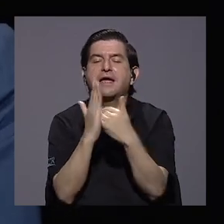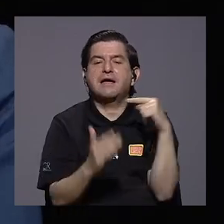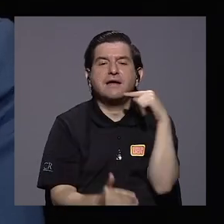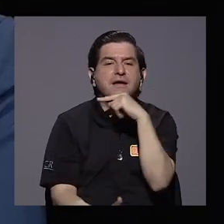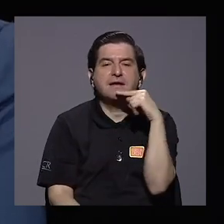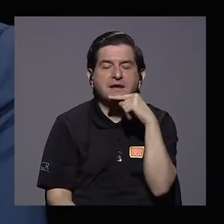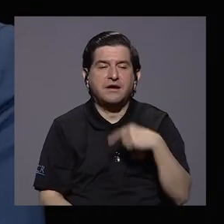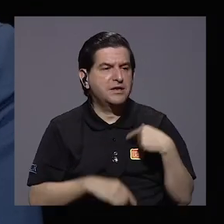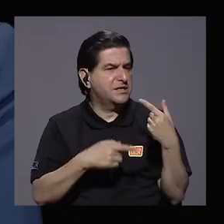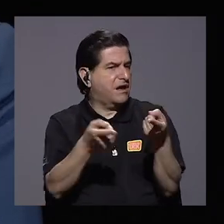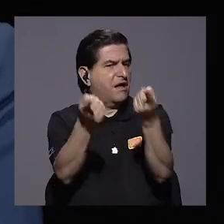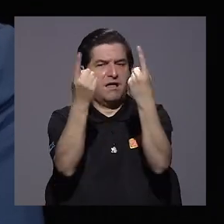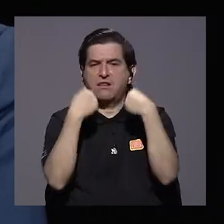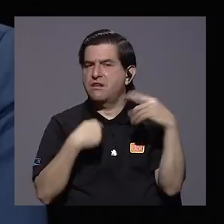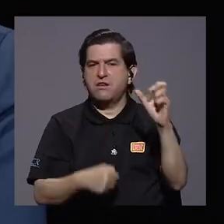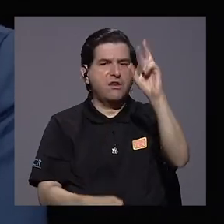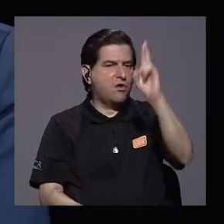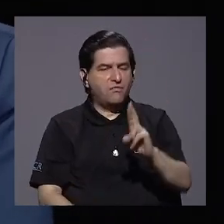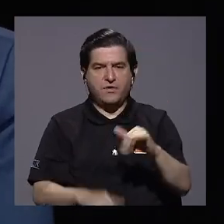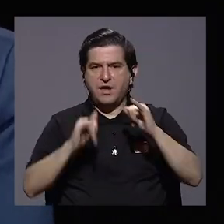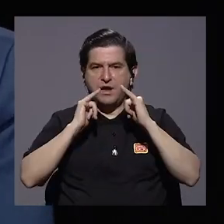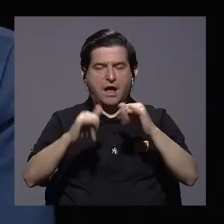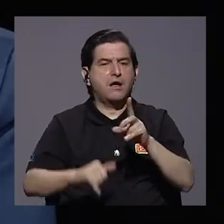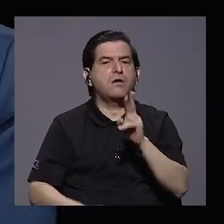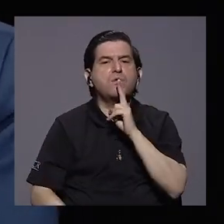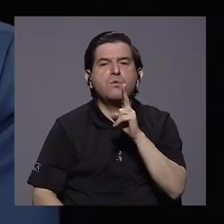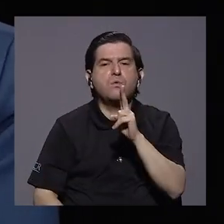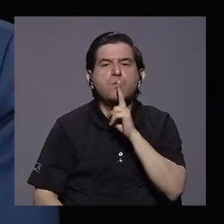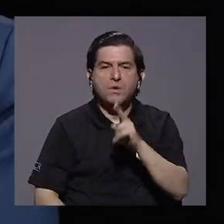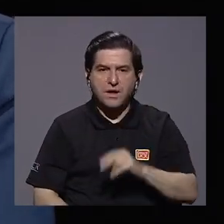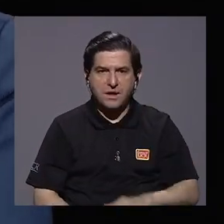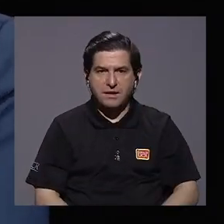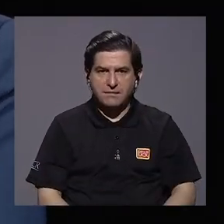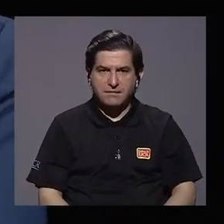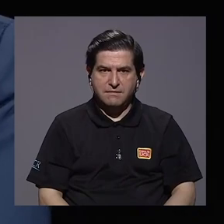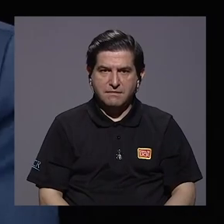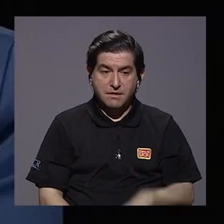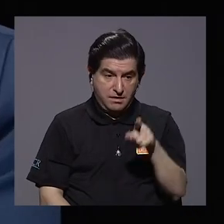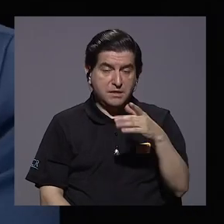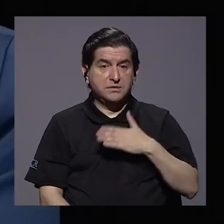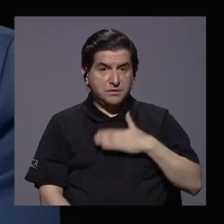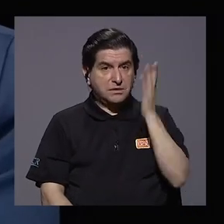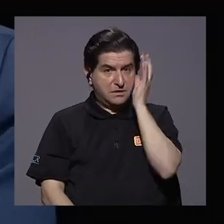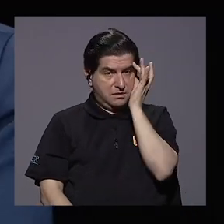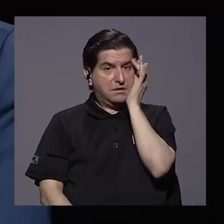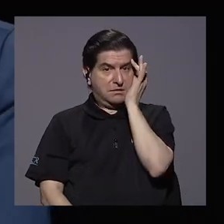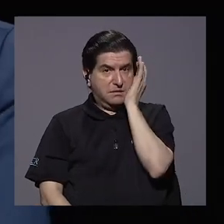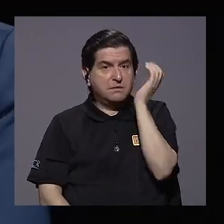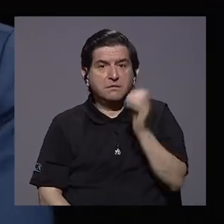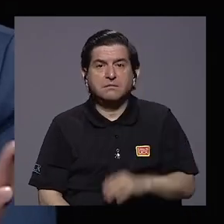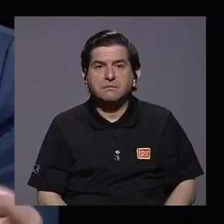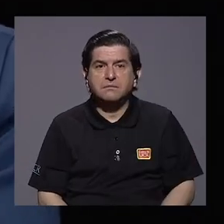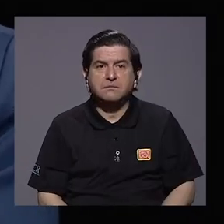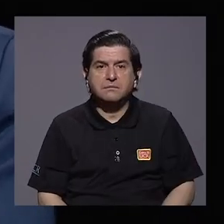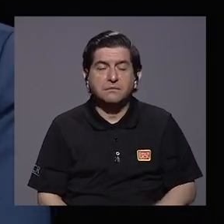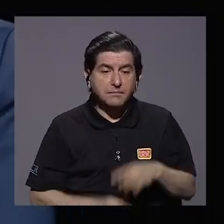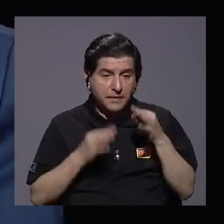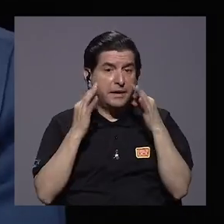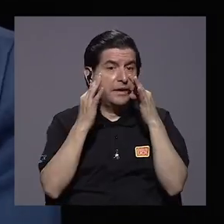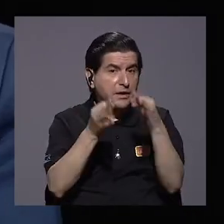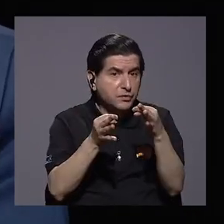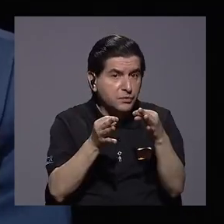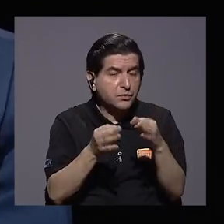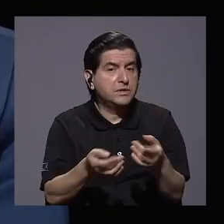roja de que no viajen a Costa Rica, que nos iguala a Honduras, entonces realmente eso me preocupa desde el punto de vista del